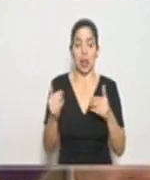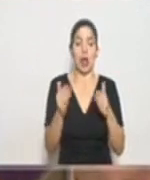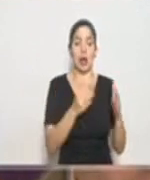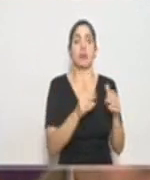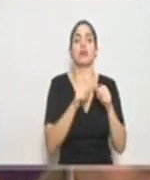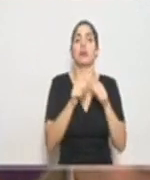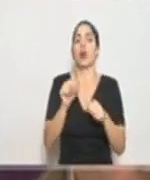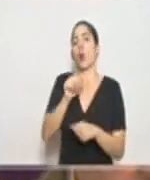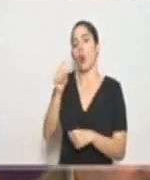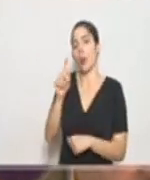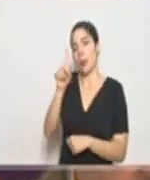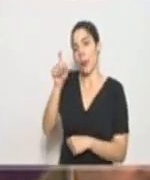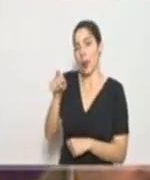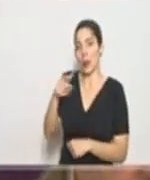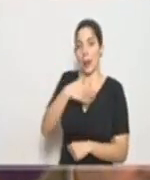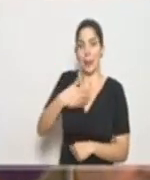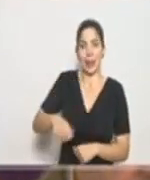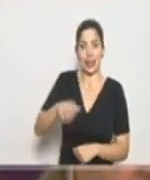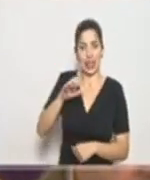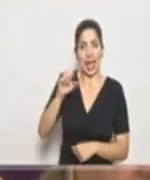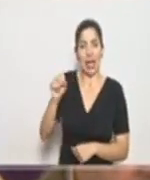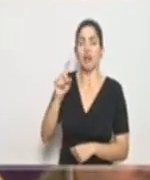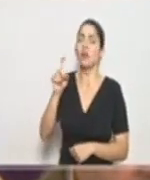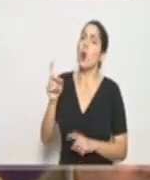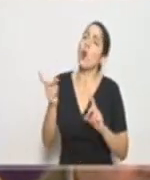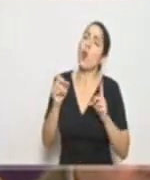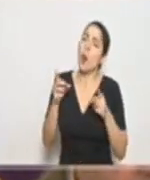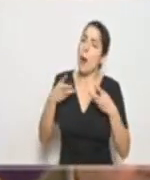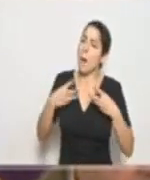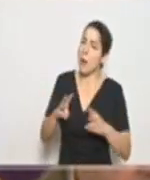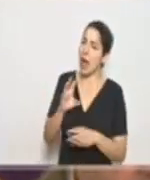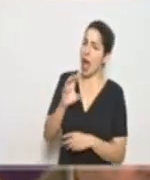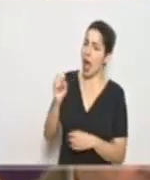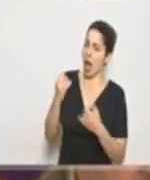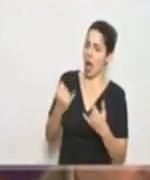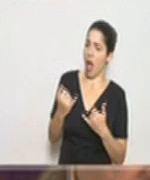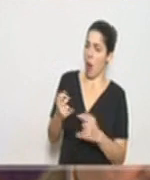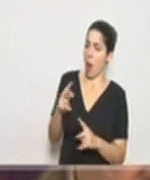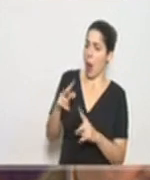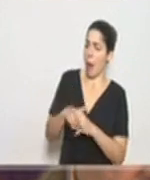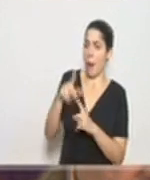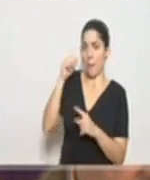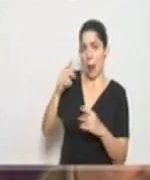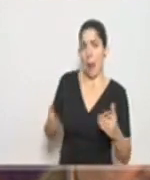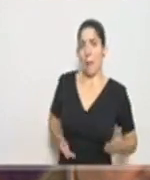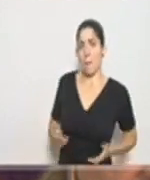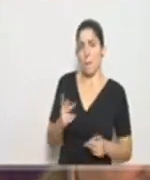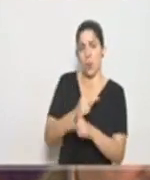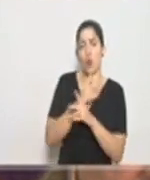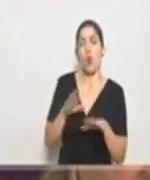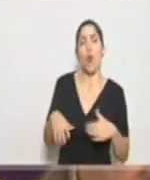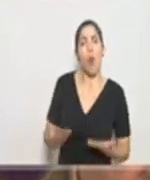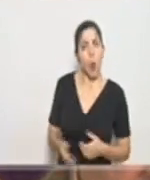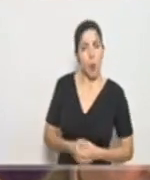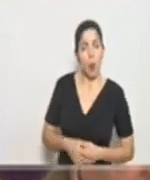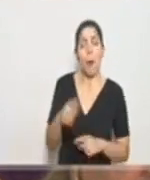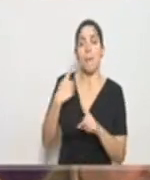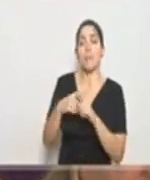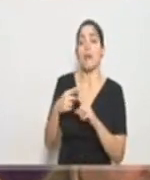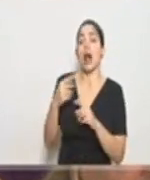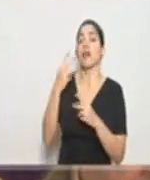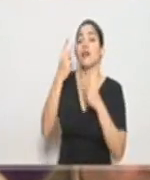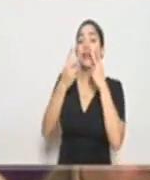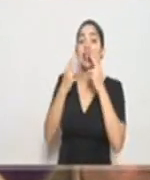ejecutivo de la Caja Costa Rica del Seguro Social ¿cuáles son las medidas que ha tomado la Caja para la protección de su personal ¿cómo se estaría regulando la